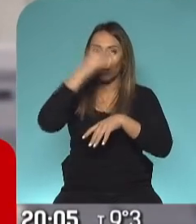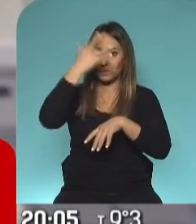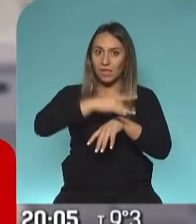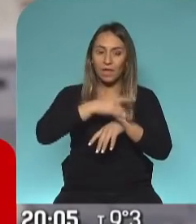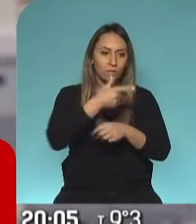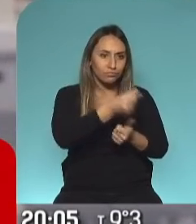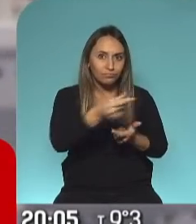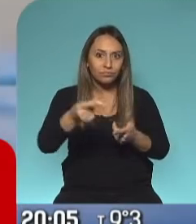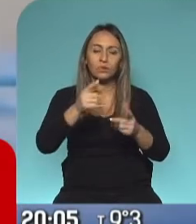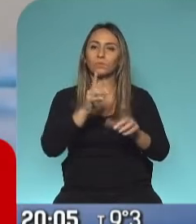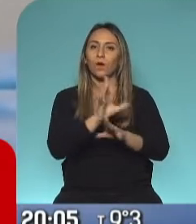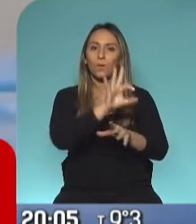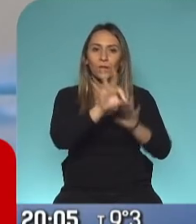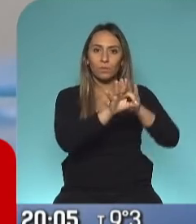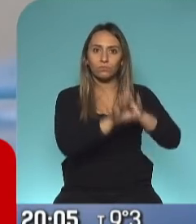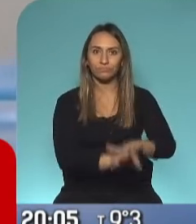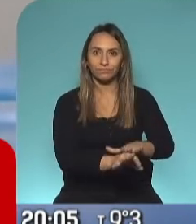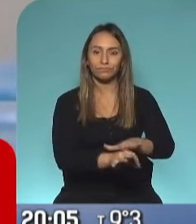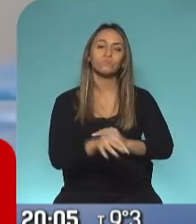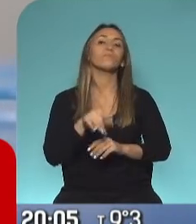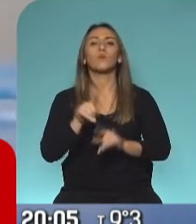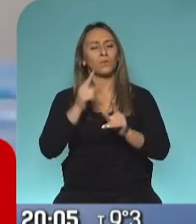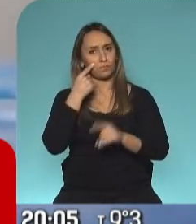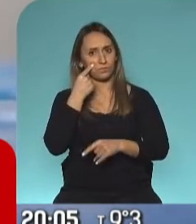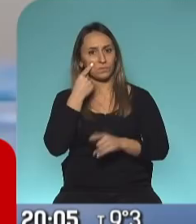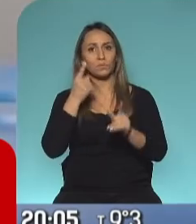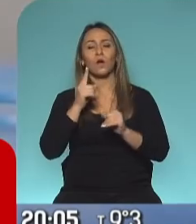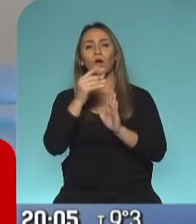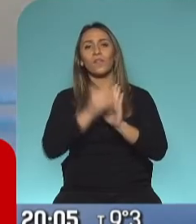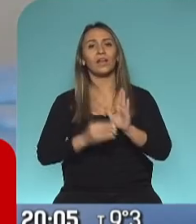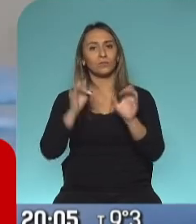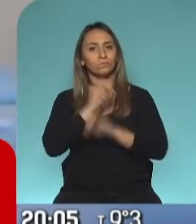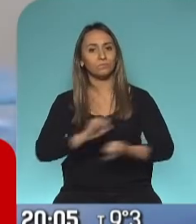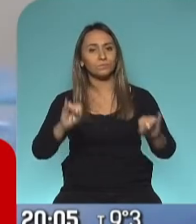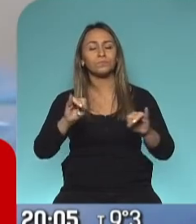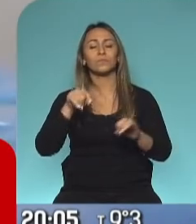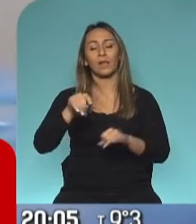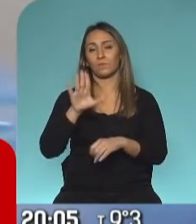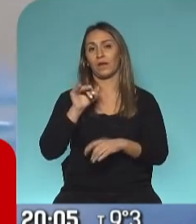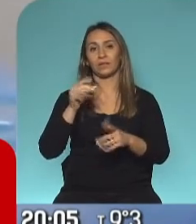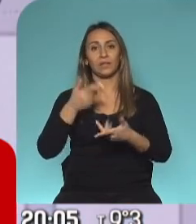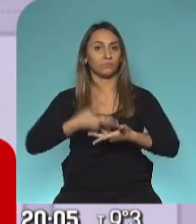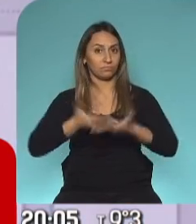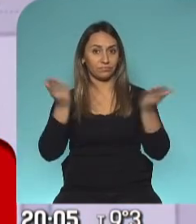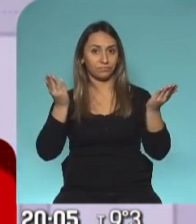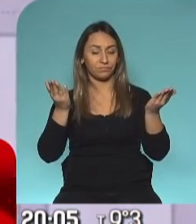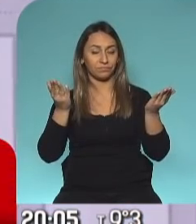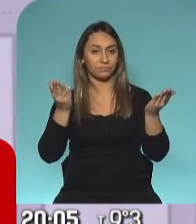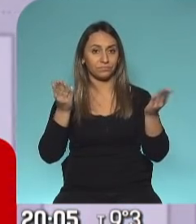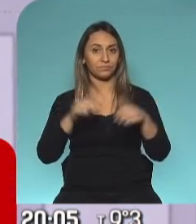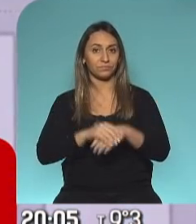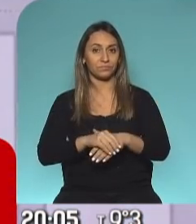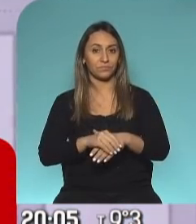dosis. Pero atención, estos resultados que fueron publicados durante la jornada de martes en el New England Journal of Medicine, el nuevo